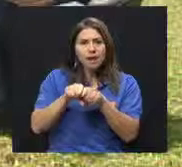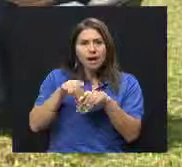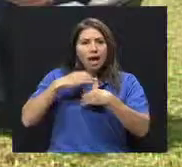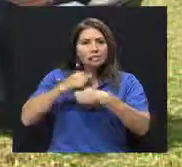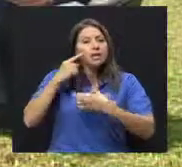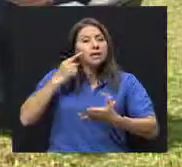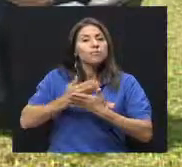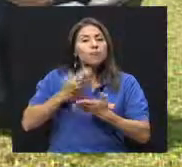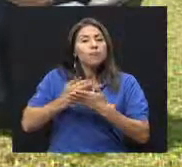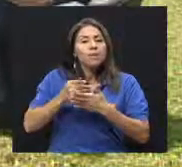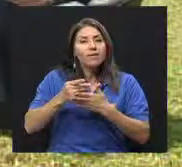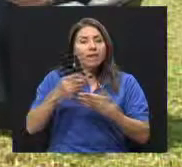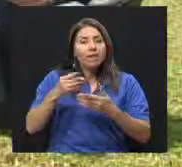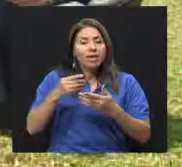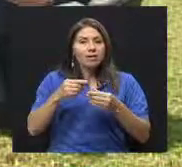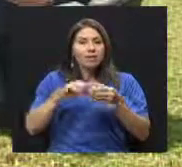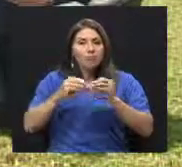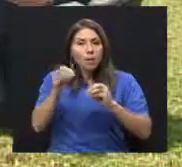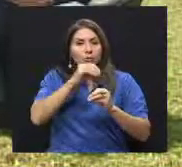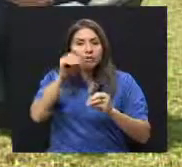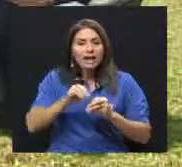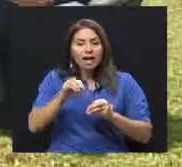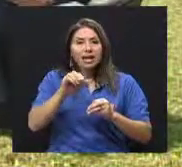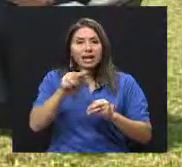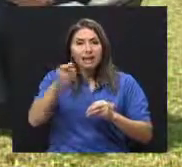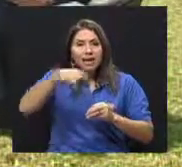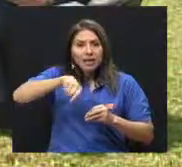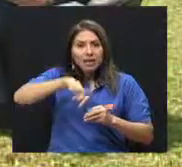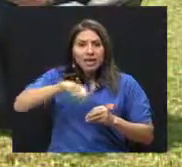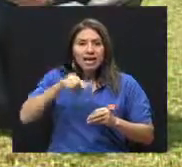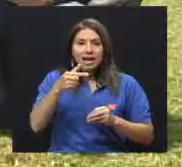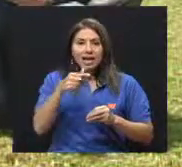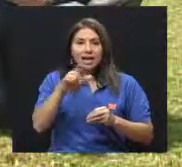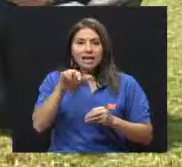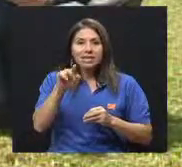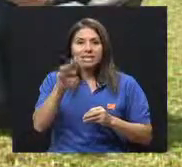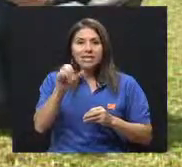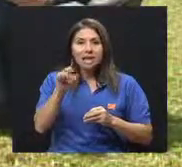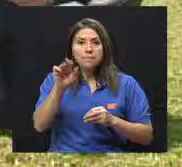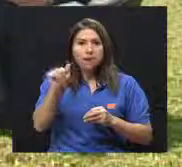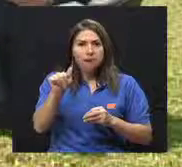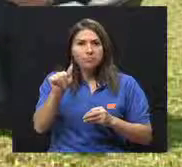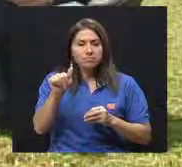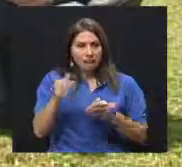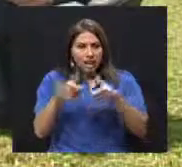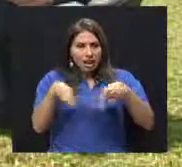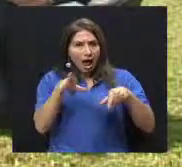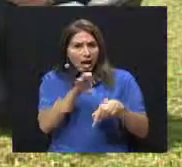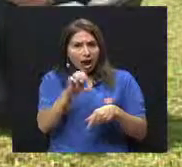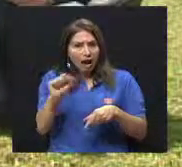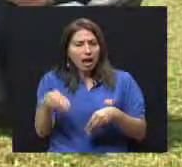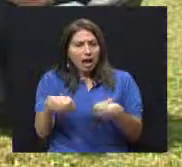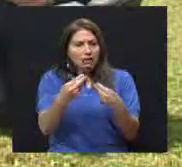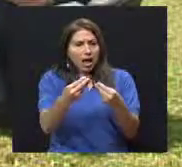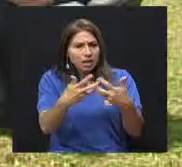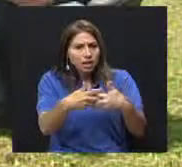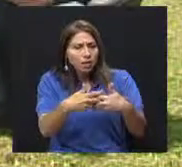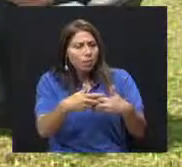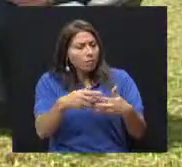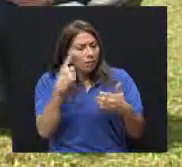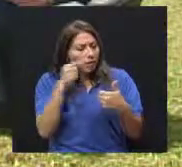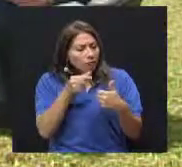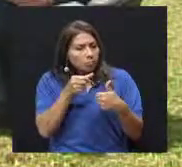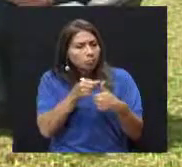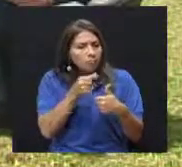la caja les da los equipos para hacerse la glicemia, para hacerse, para punzarse, y si no, tienen que adquirirlo, pero por